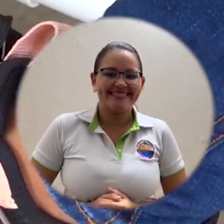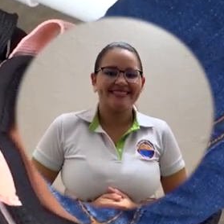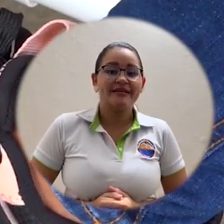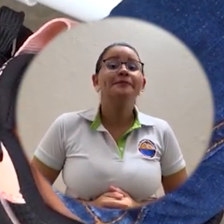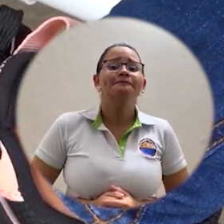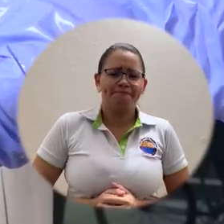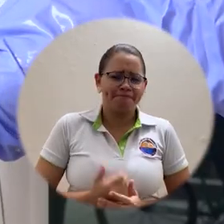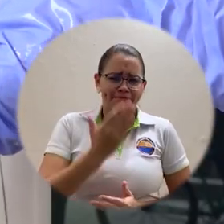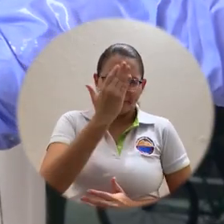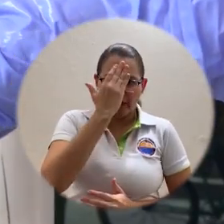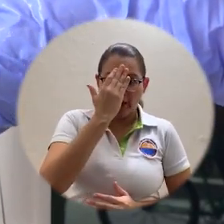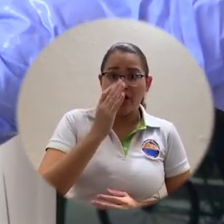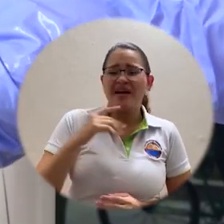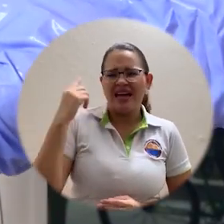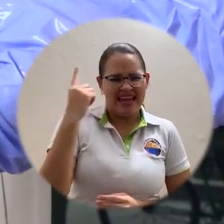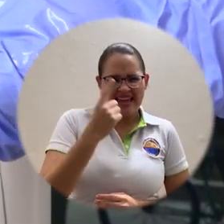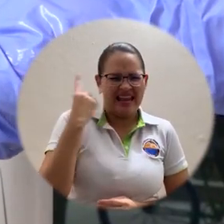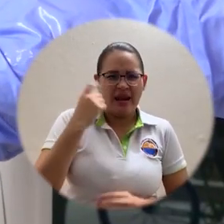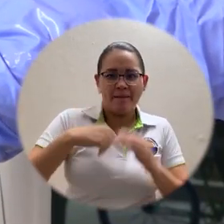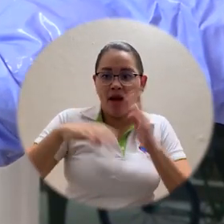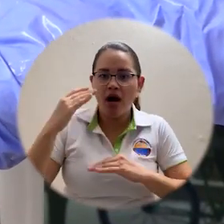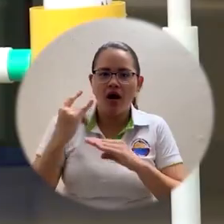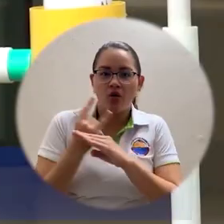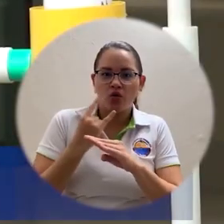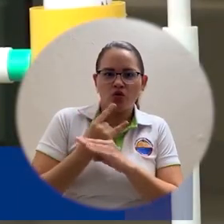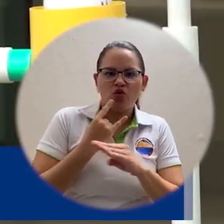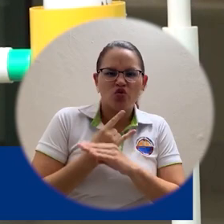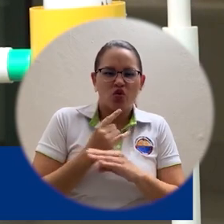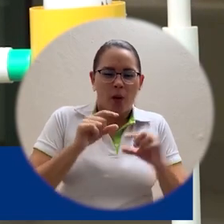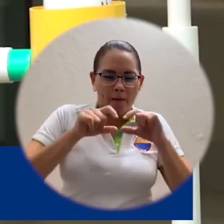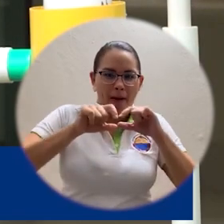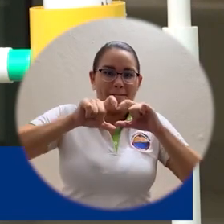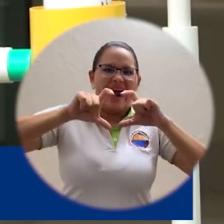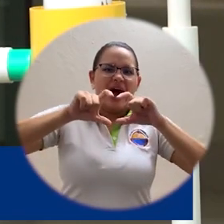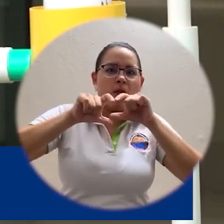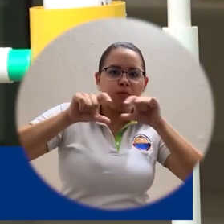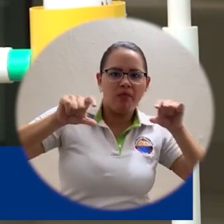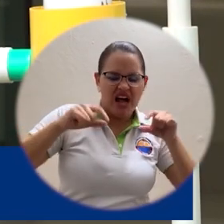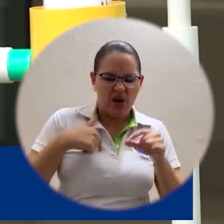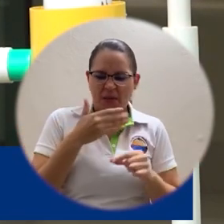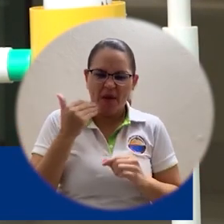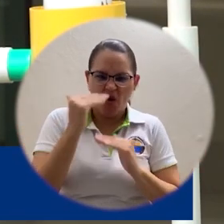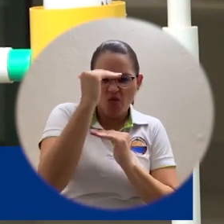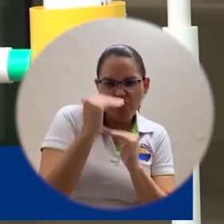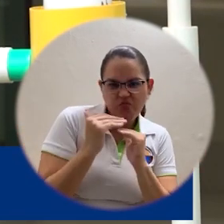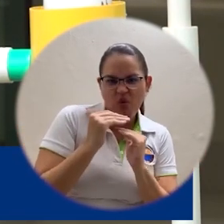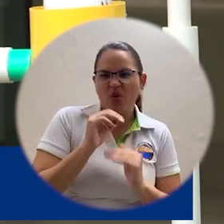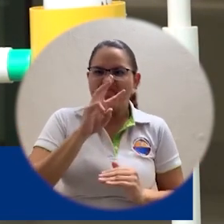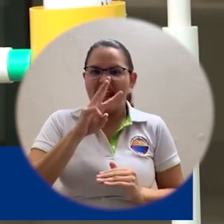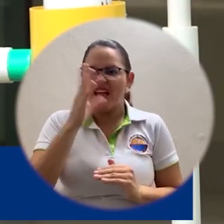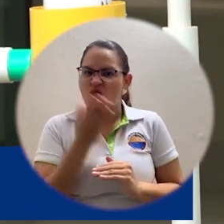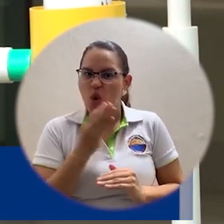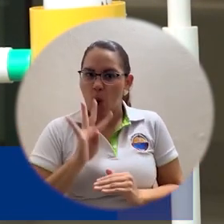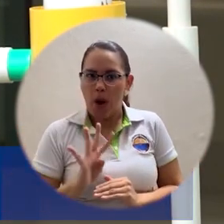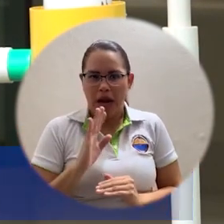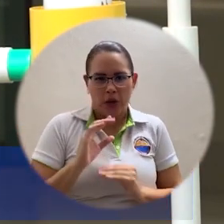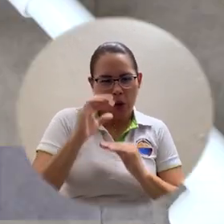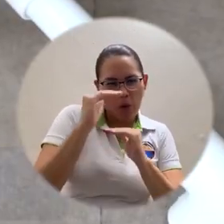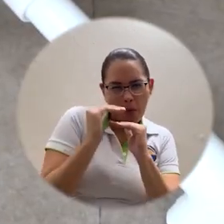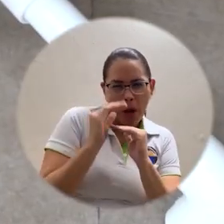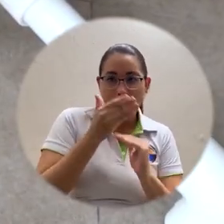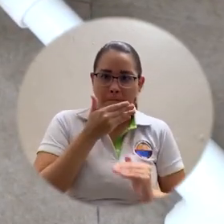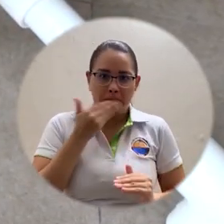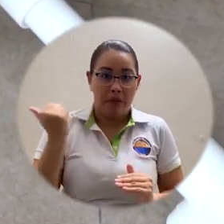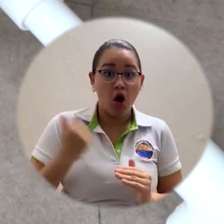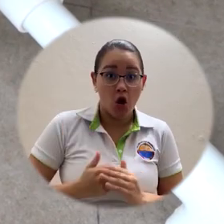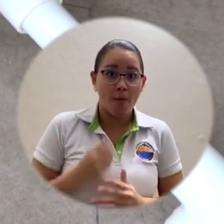La tubería inicial era de una pulgada por pulgada y media y la reducimos entre pulgada a tres cuartos. También en el diseño, en la